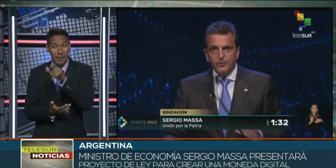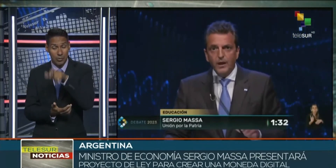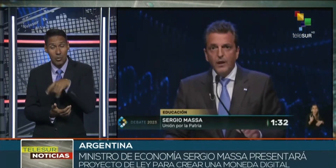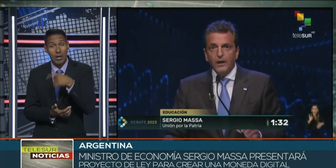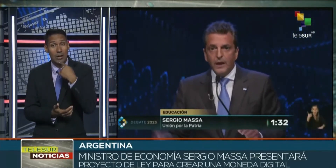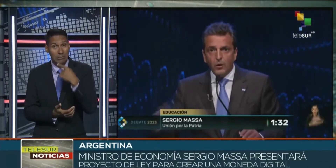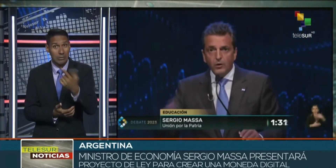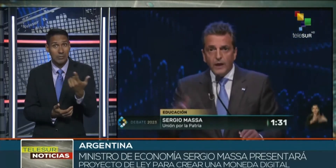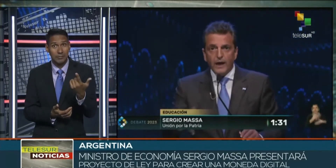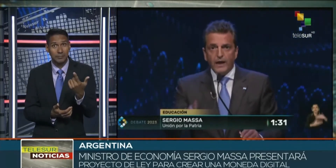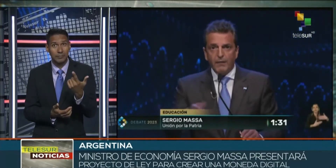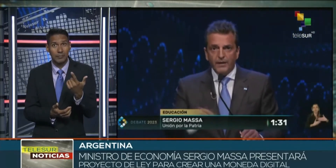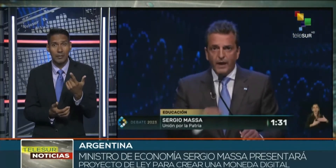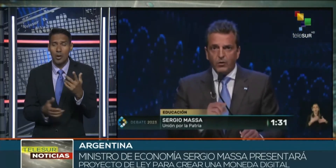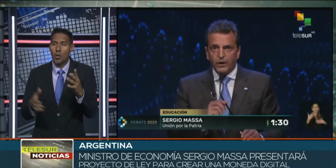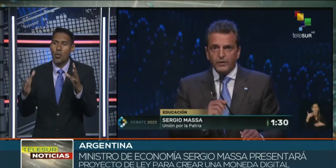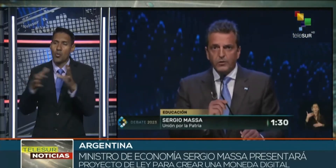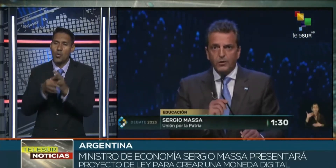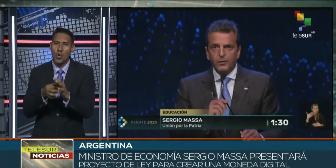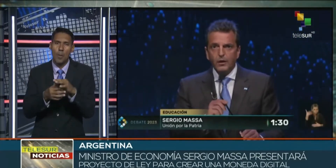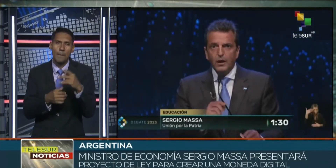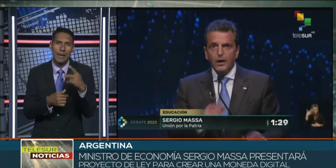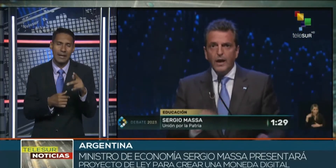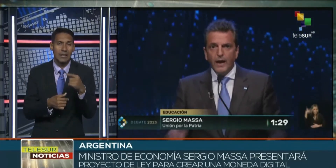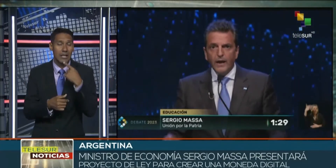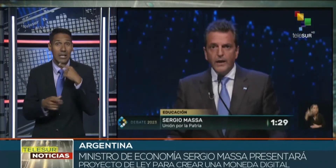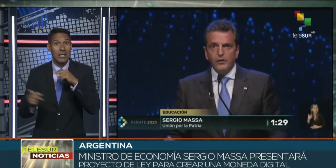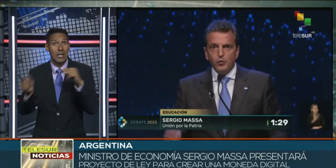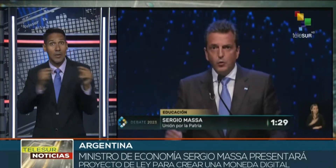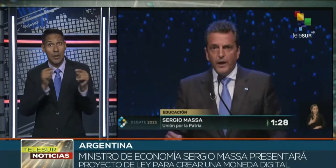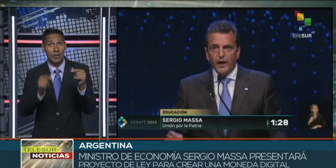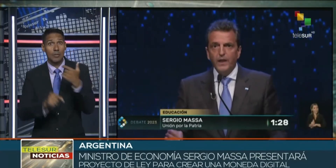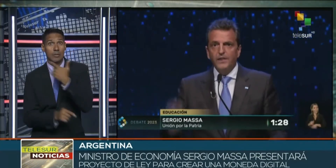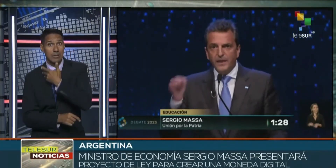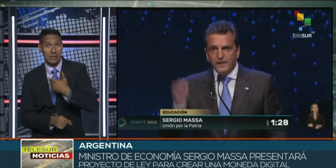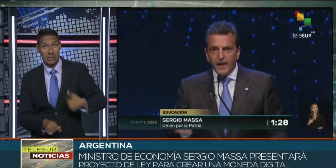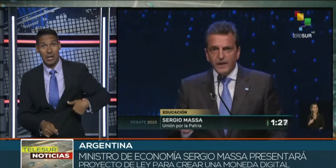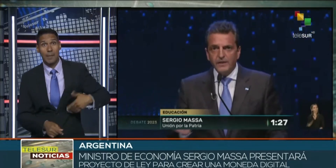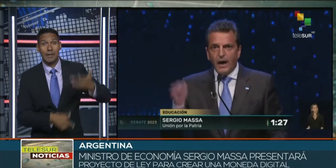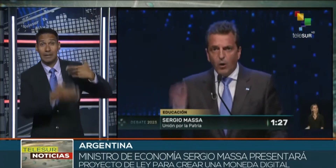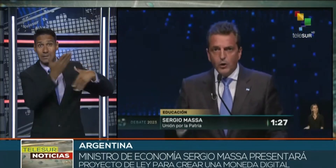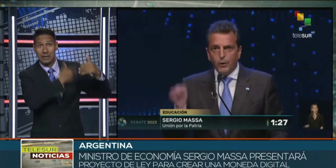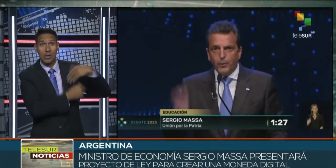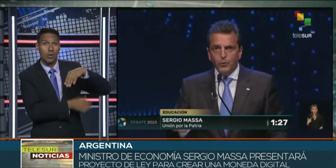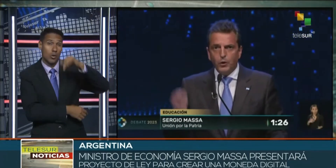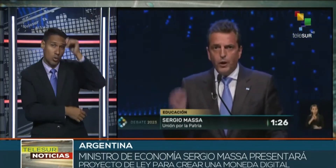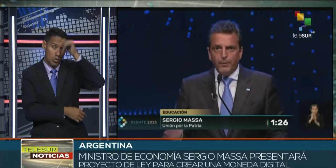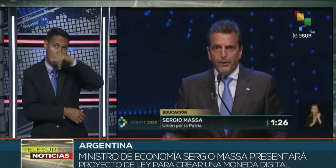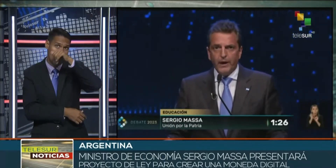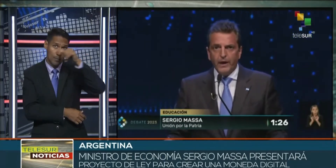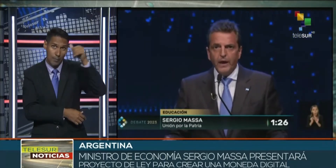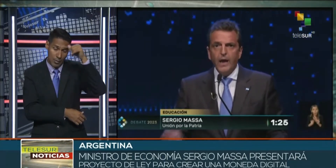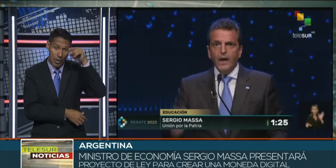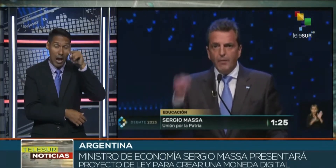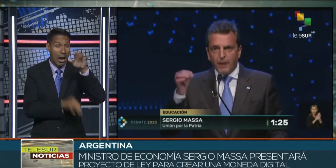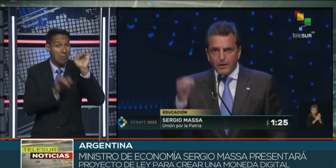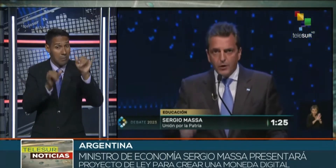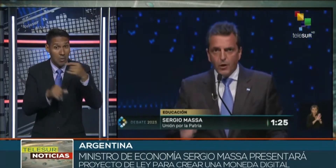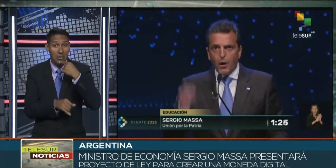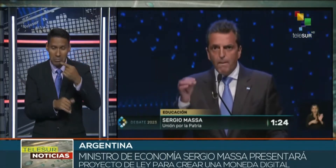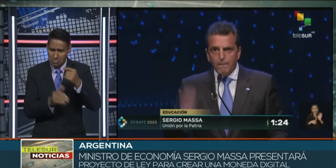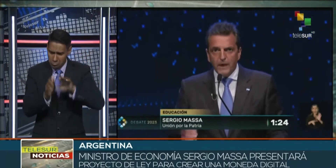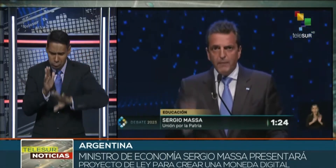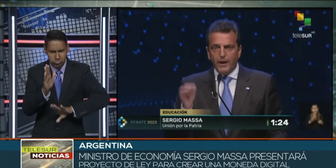representa a Unión por la Patria. Lo hizo en el debate presidencial que se realizó el pasado domingo, aunque allí había dicho que